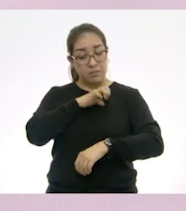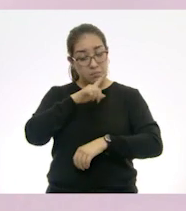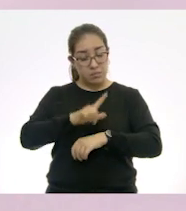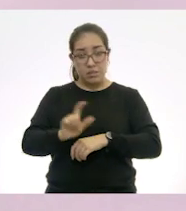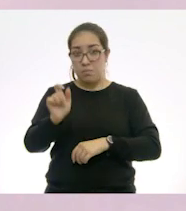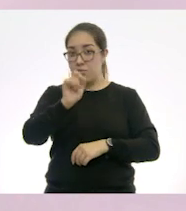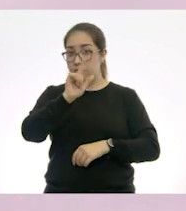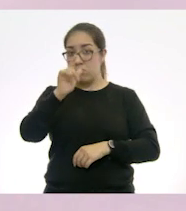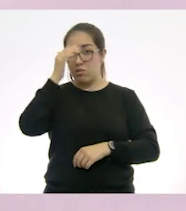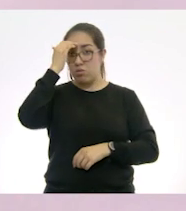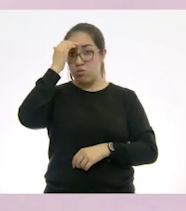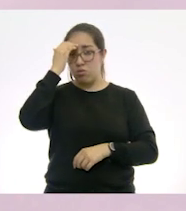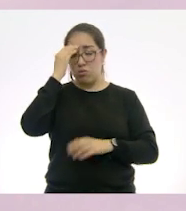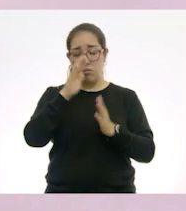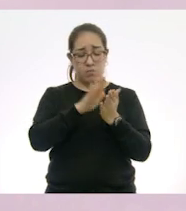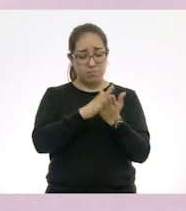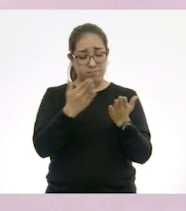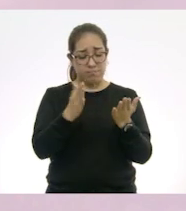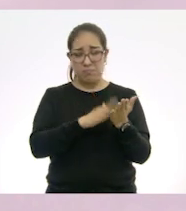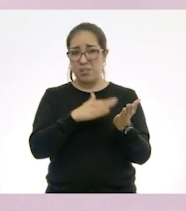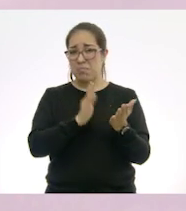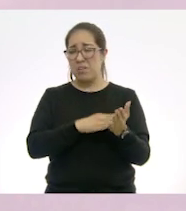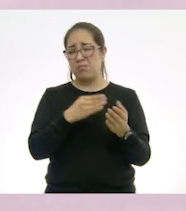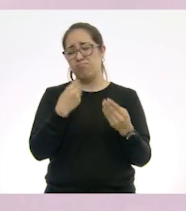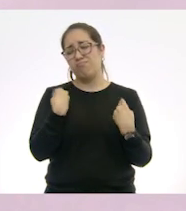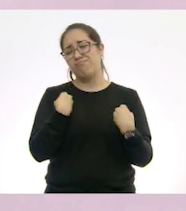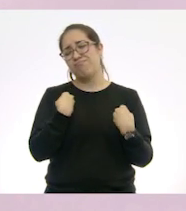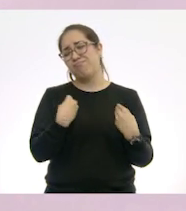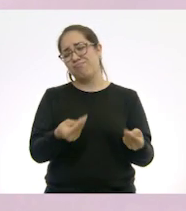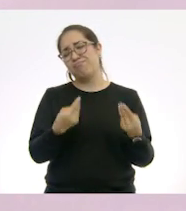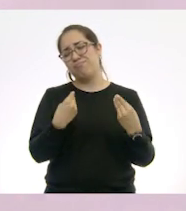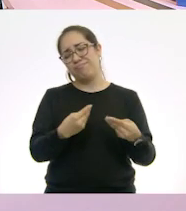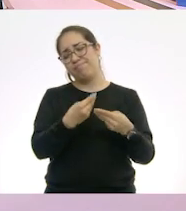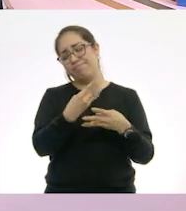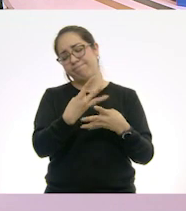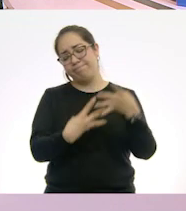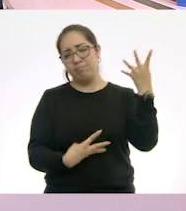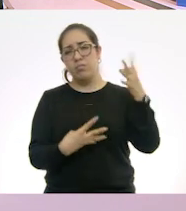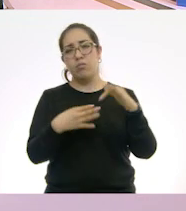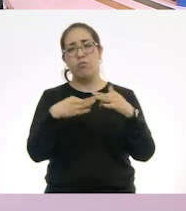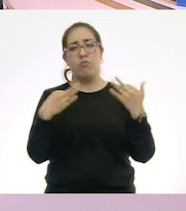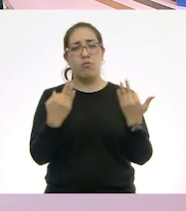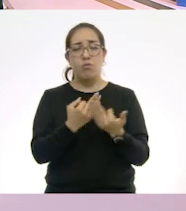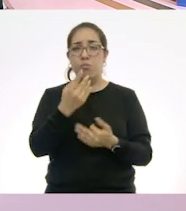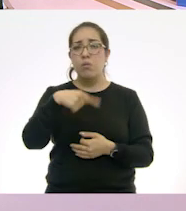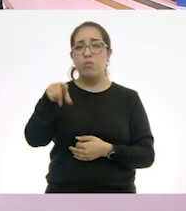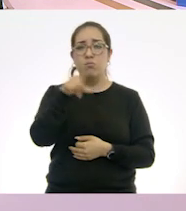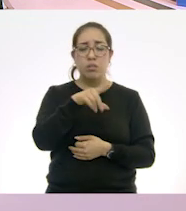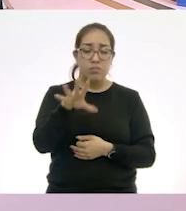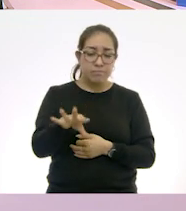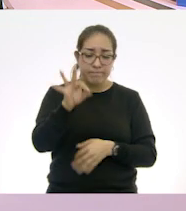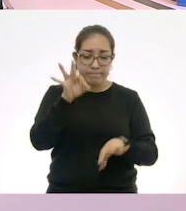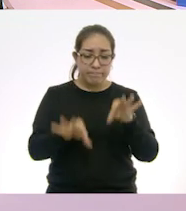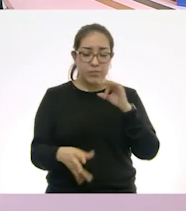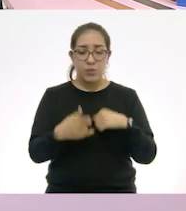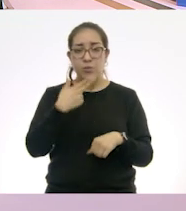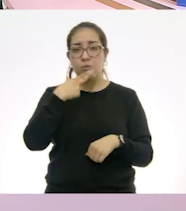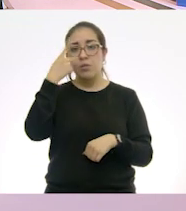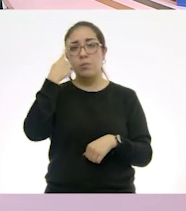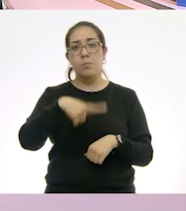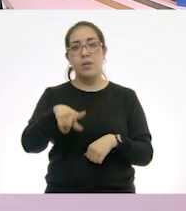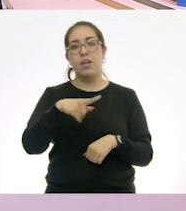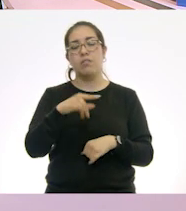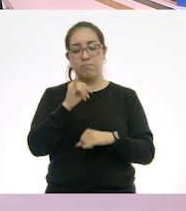folletos. Bueno, hay diversas fuentes en las que ustedes pueden auxiliarse. Y si tienen